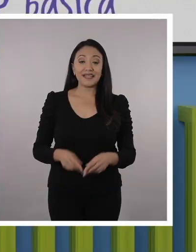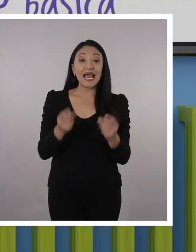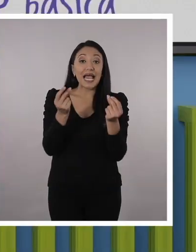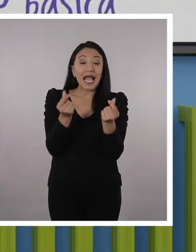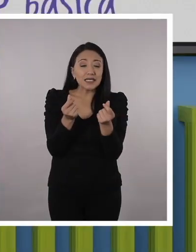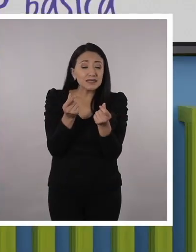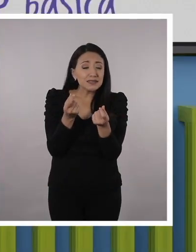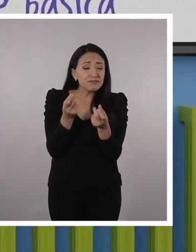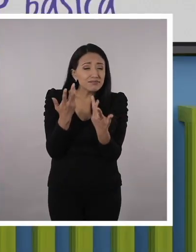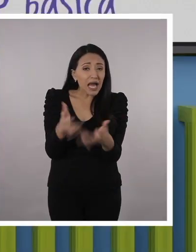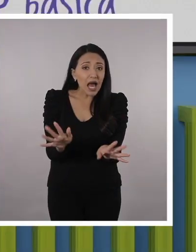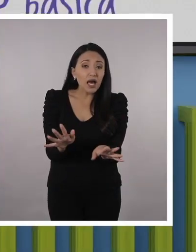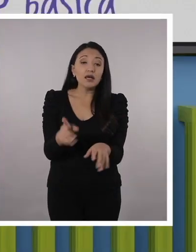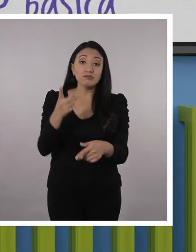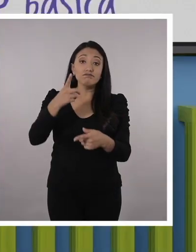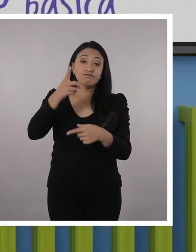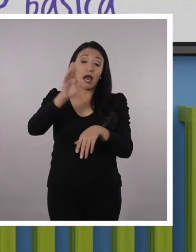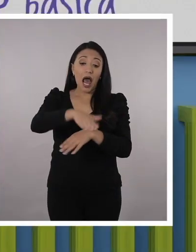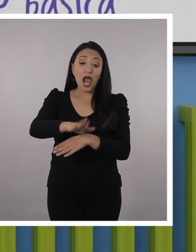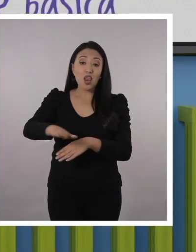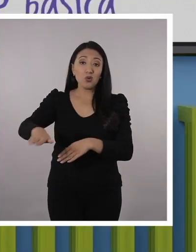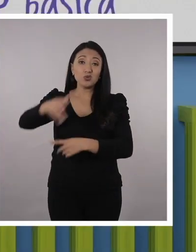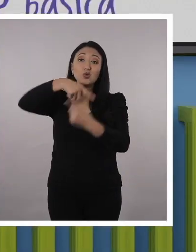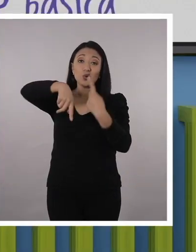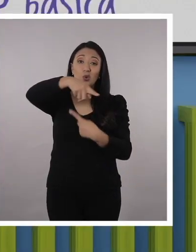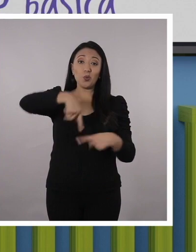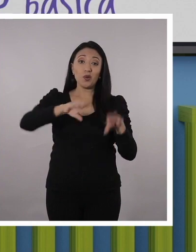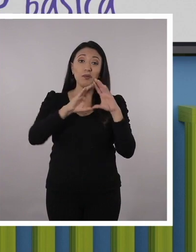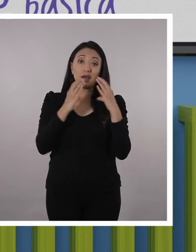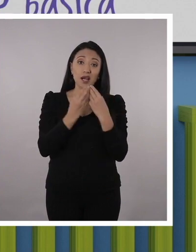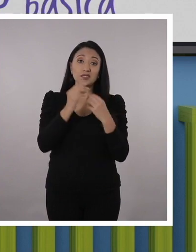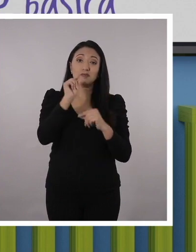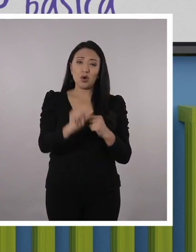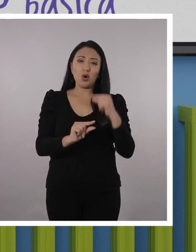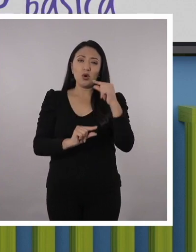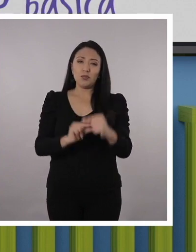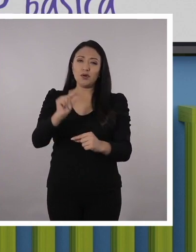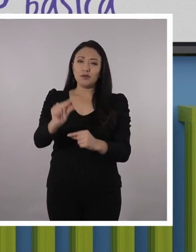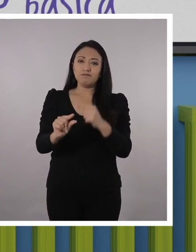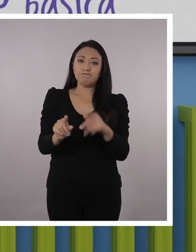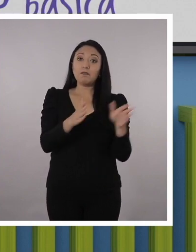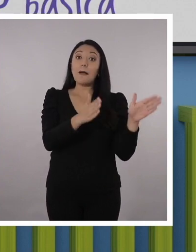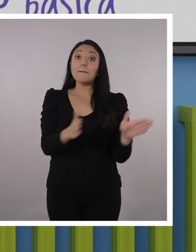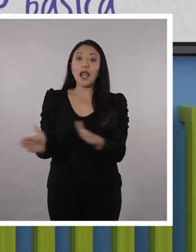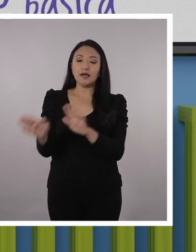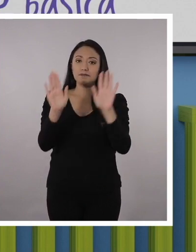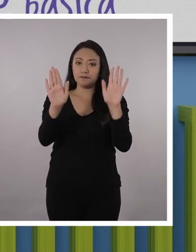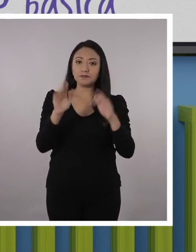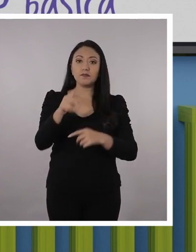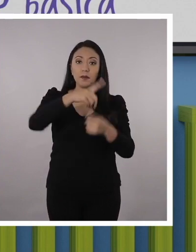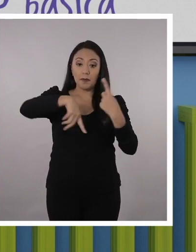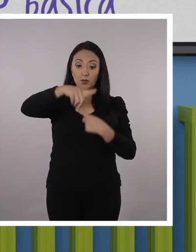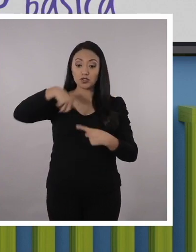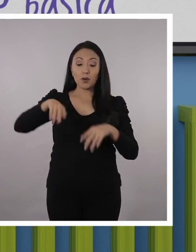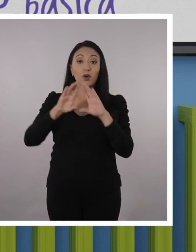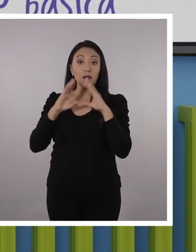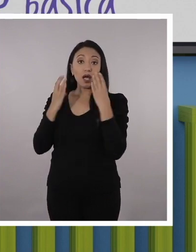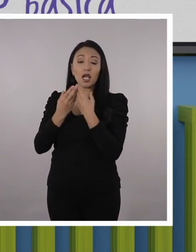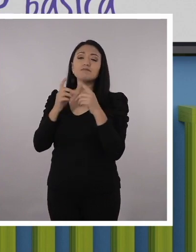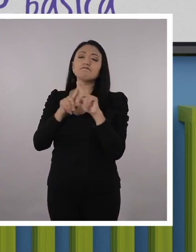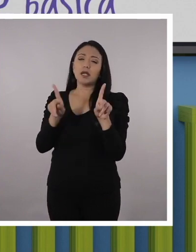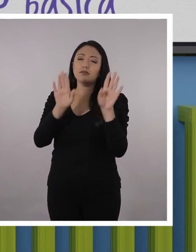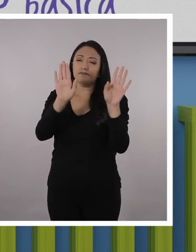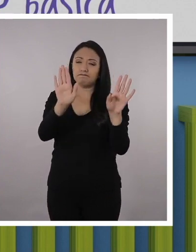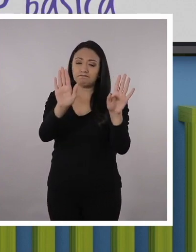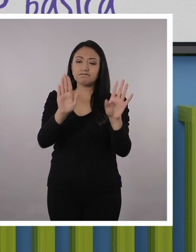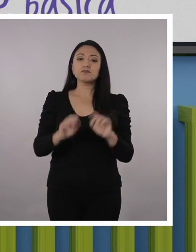Estamos casi listos para que los alumnos regresen a las aulas paulatinamente y para eso hemos diseñado un plan. Volveremos a clases pero de